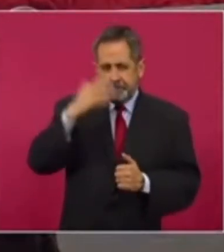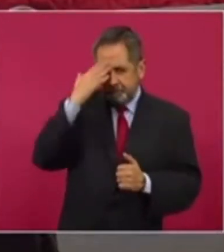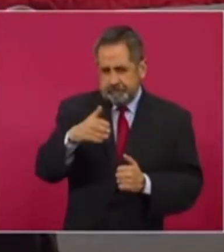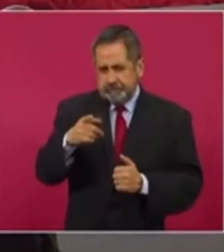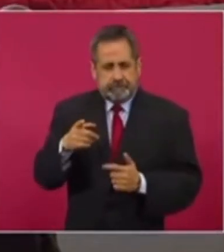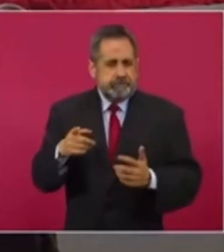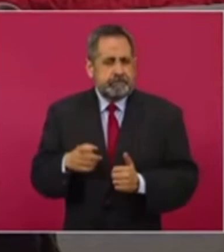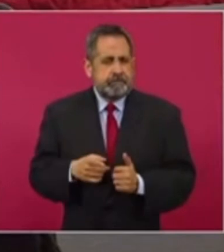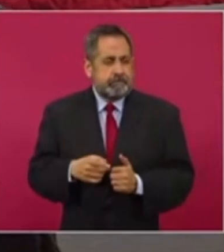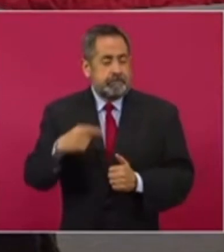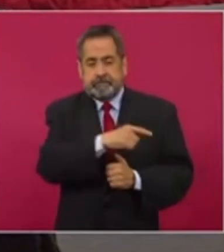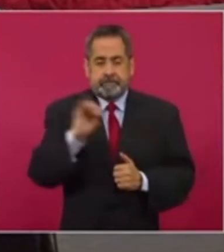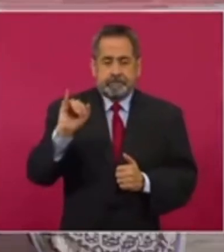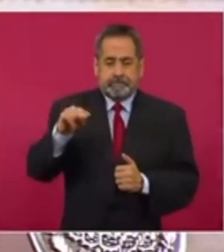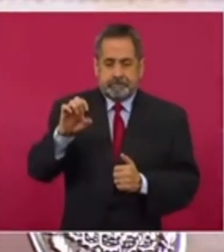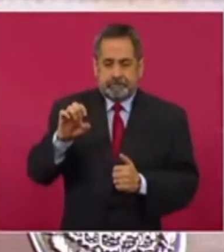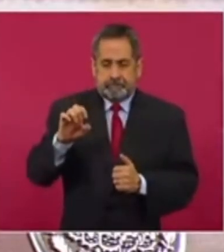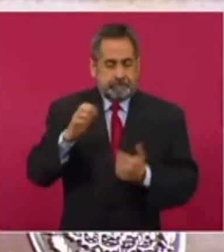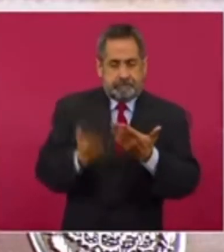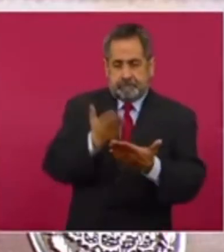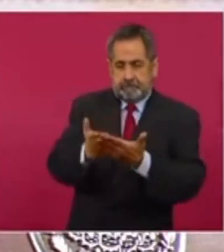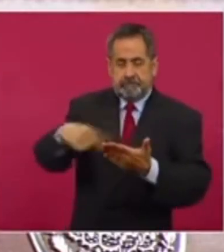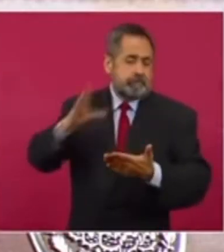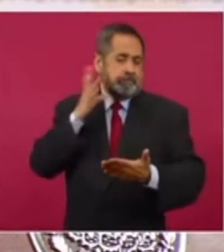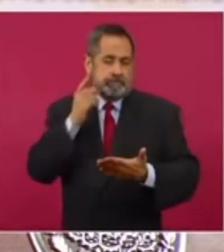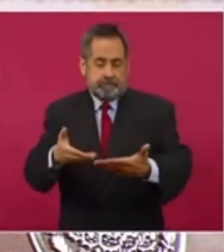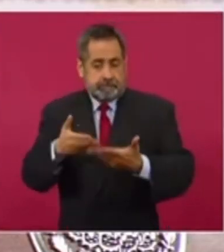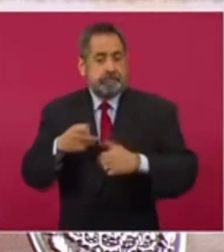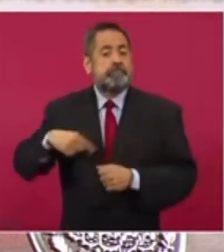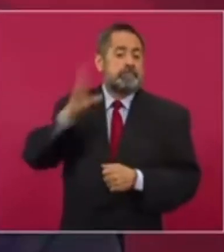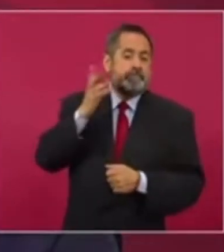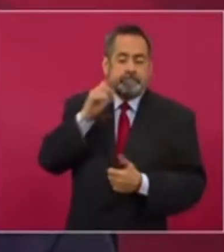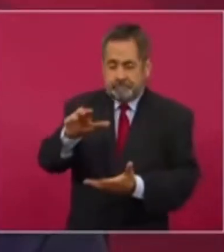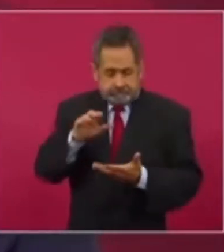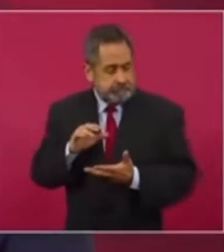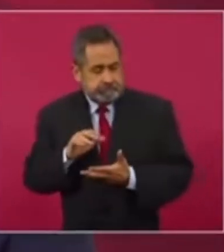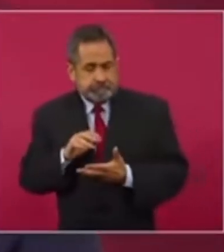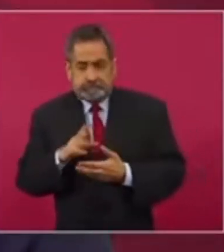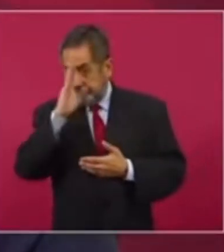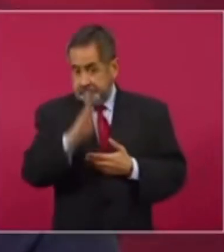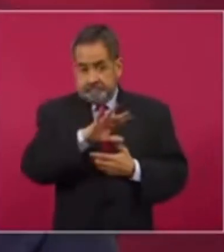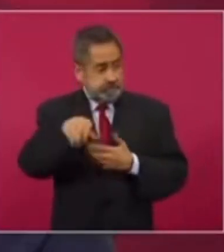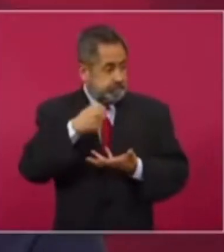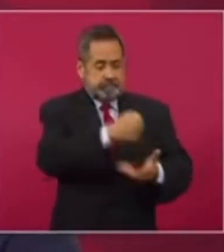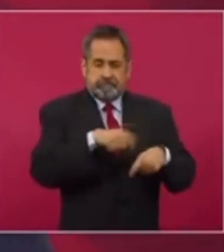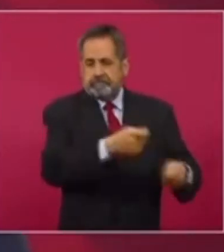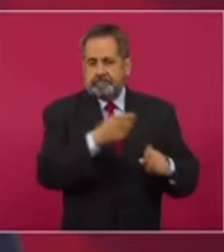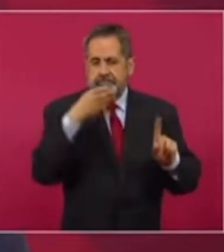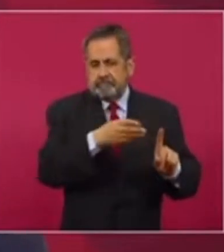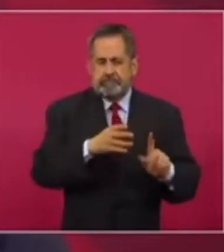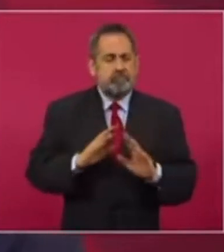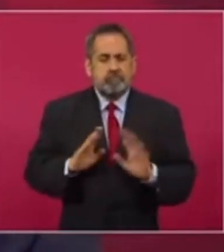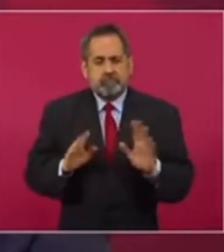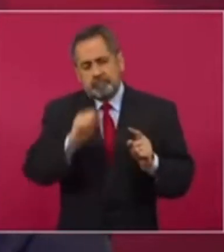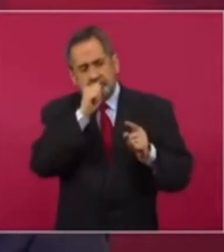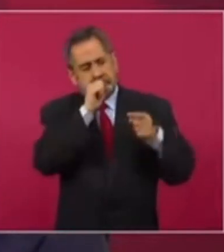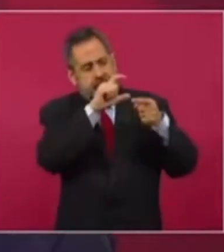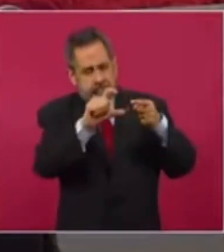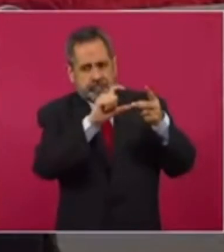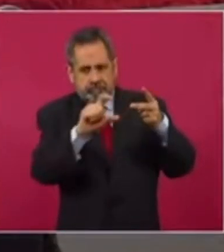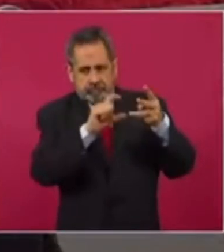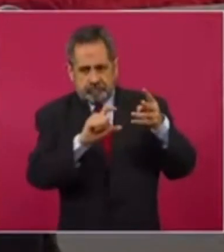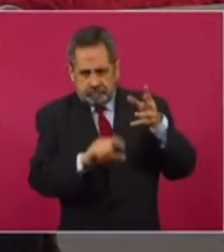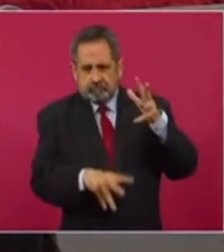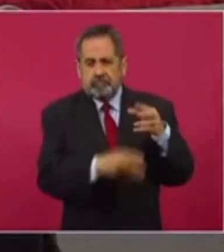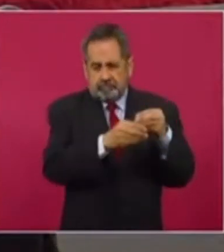ustedes saben, el INE presenta este anteproyecto a la Cámara. La Cámara no asigna, digamos, de manera directa los rubros, sino el monto global,